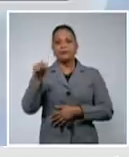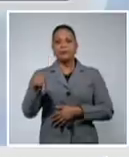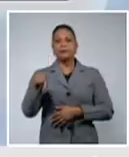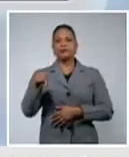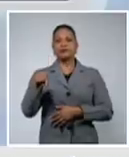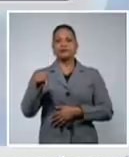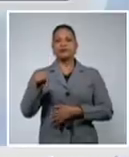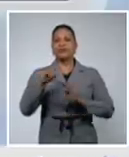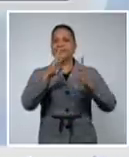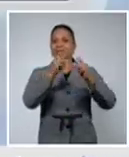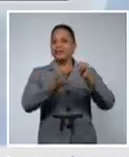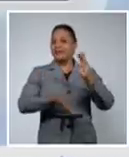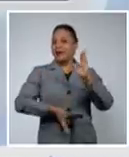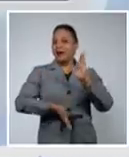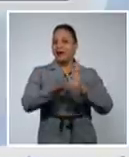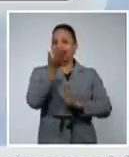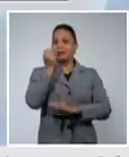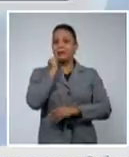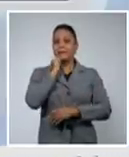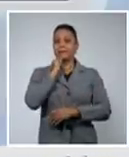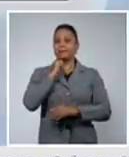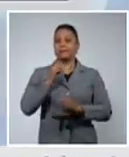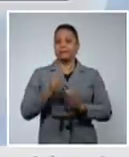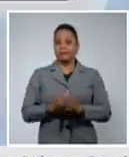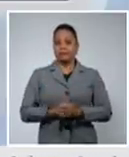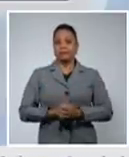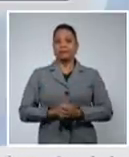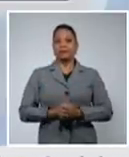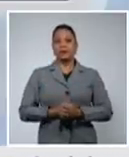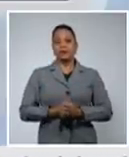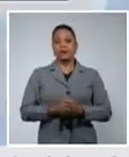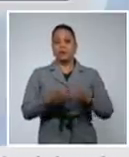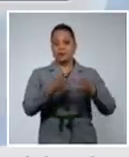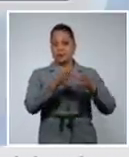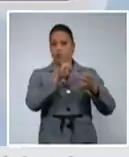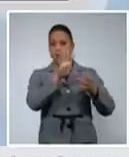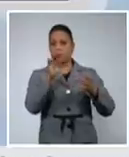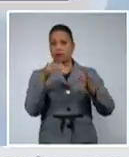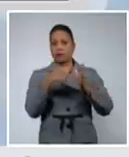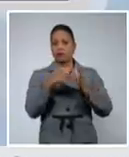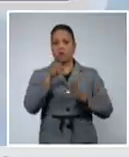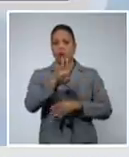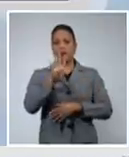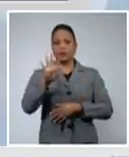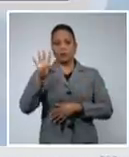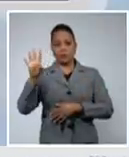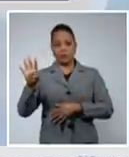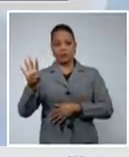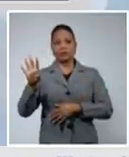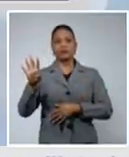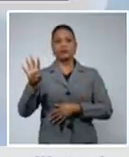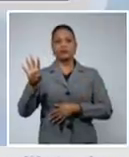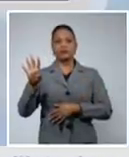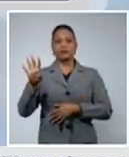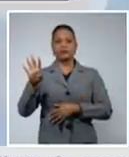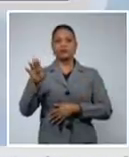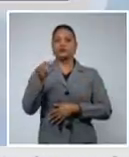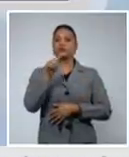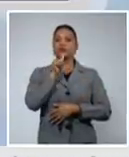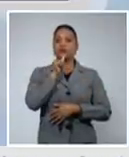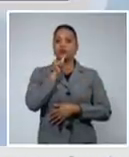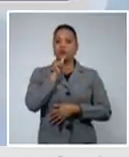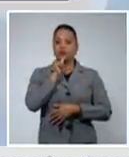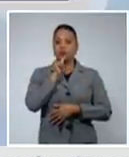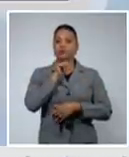más alta que hemos tenido, de ellos 4.444 sospechosos,